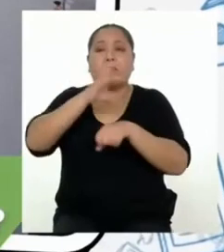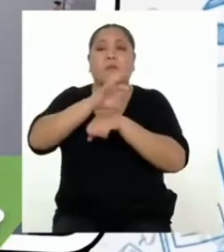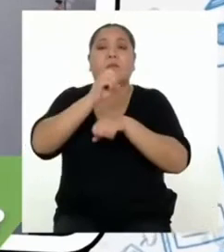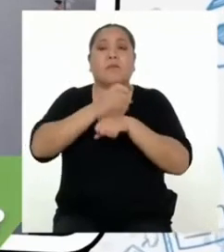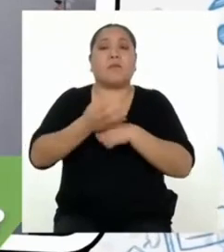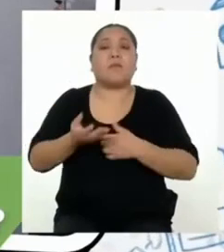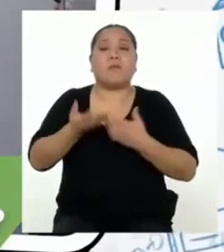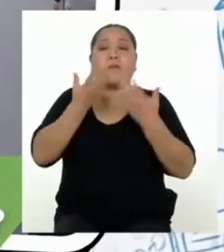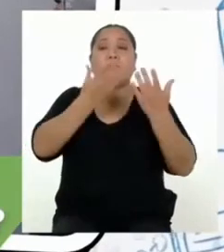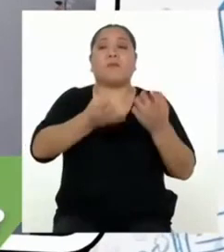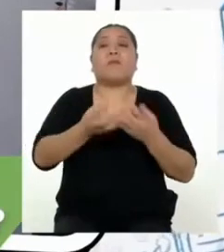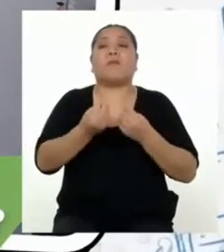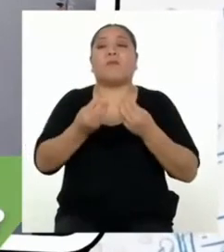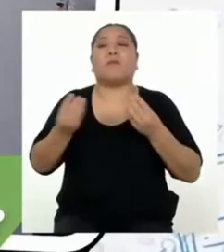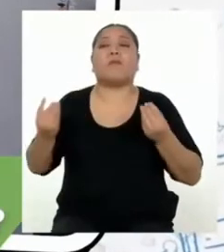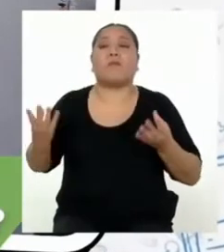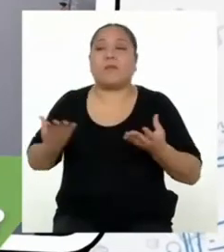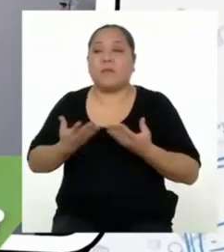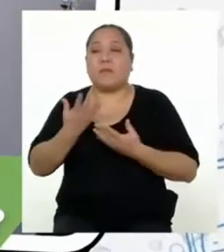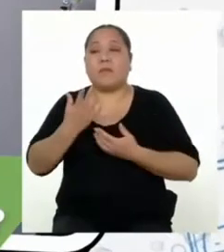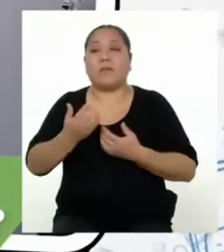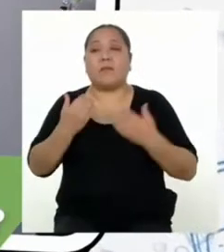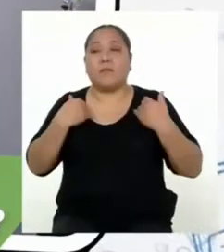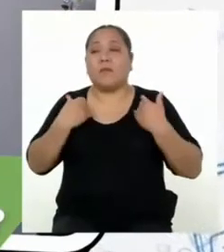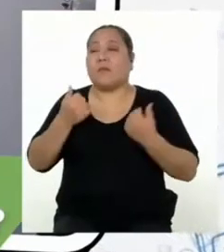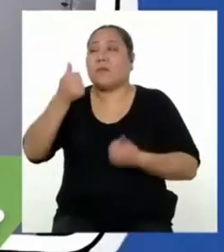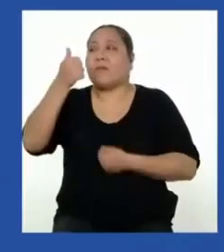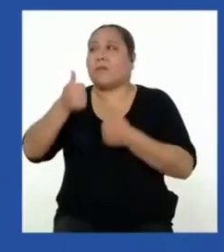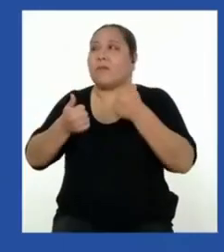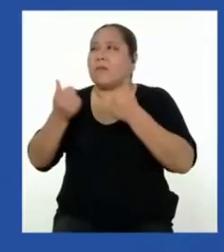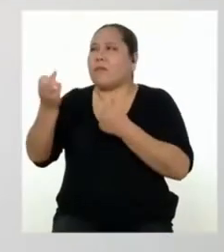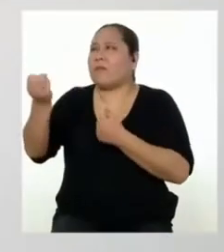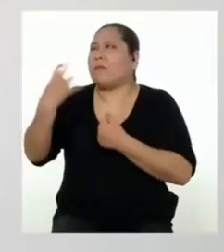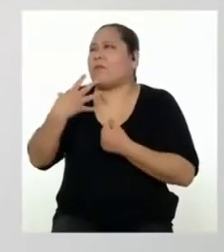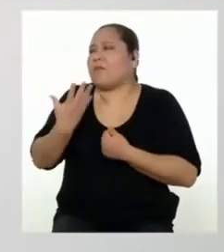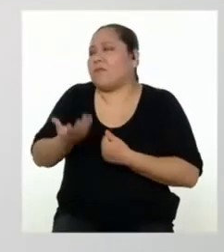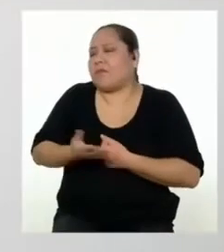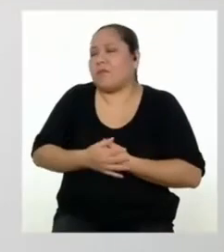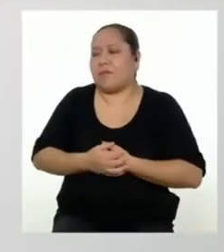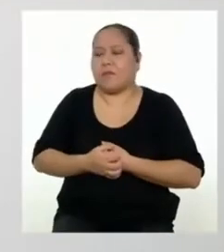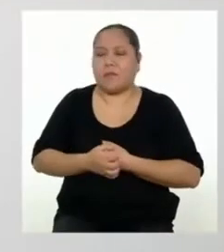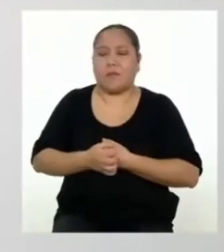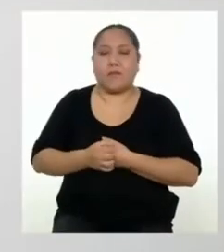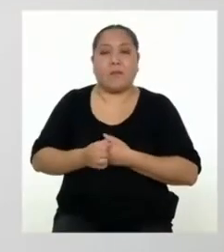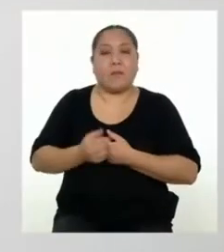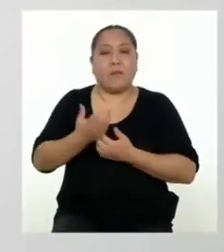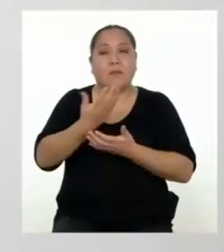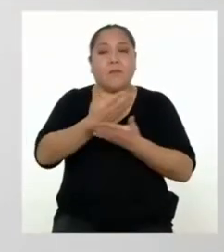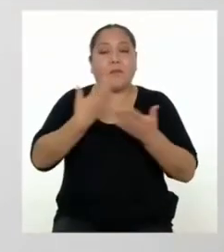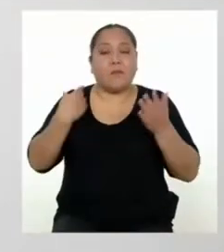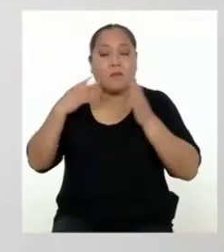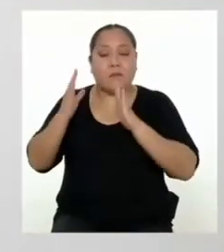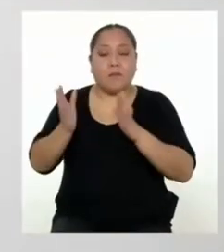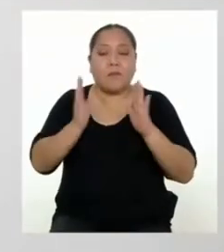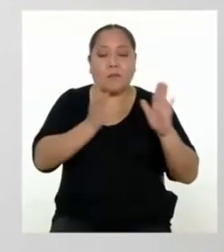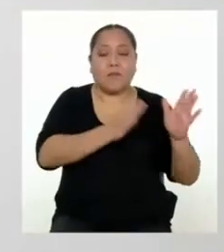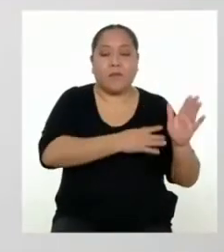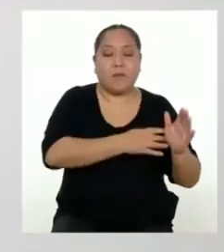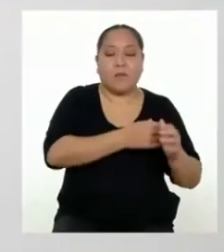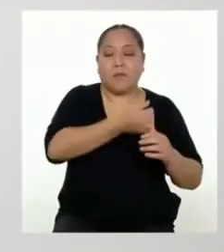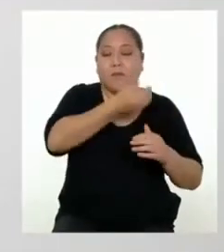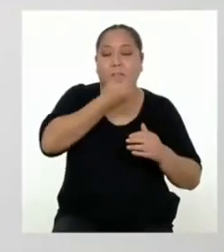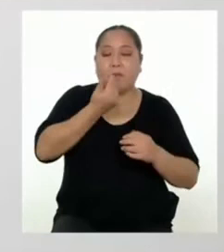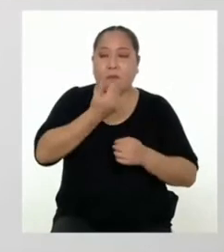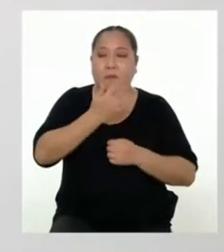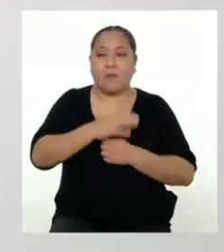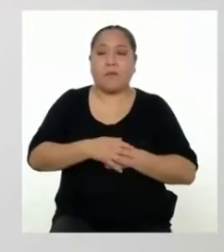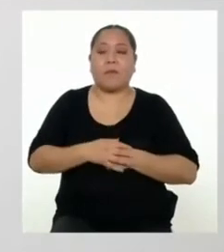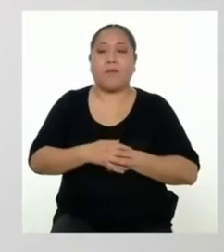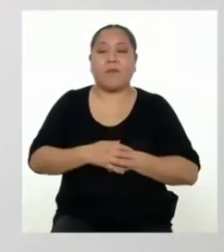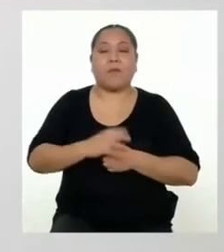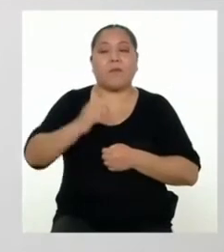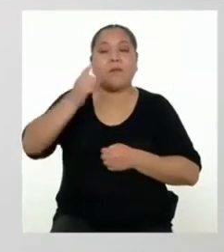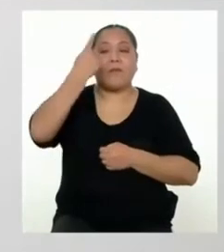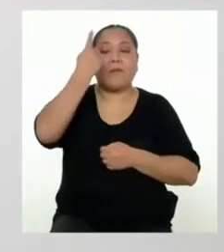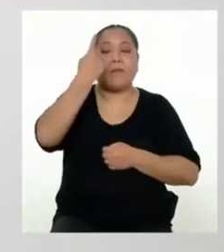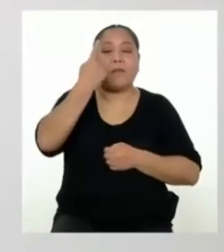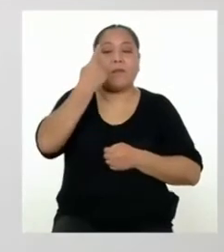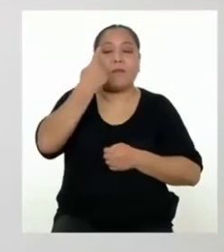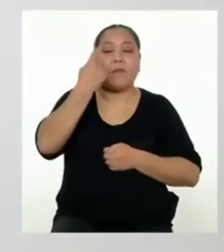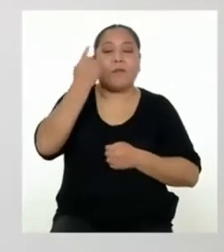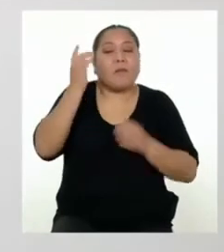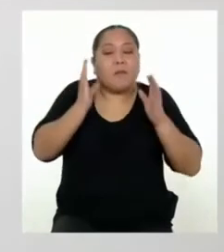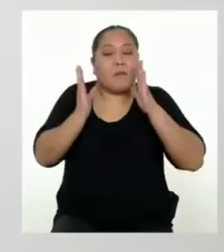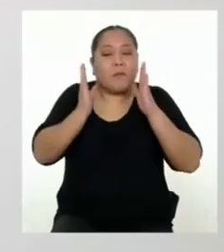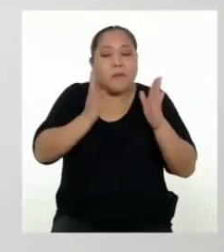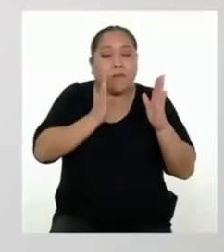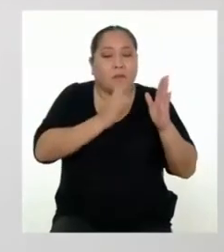dar, porque tengo muchas. ¿Qué me sugiere? Antes de elaborar tu plan de mejora, primero observa las